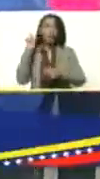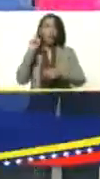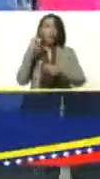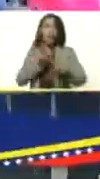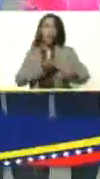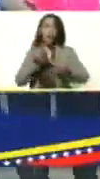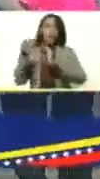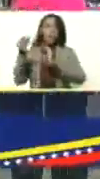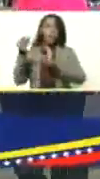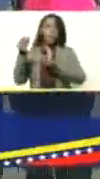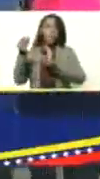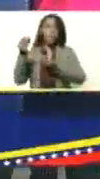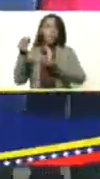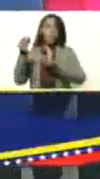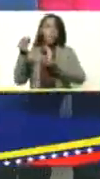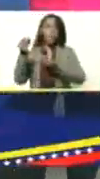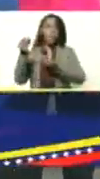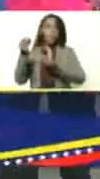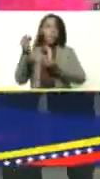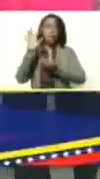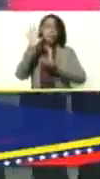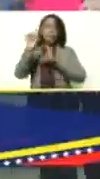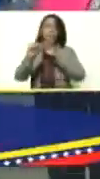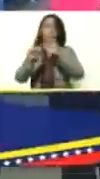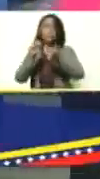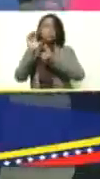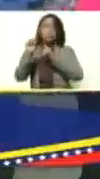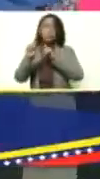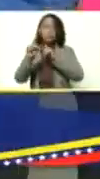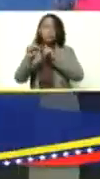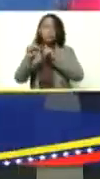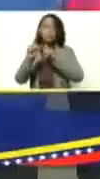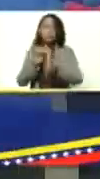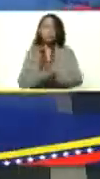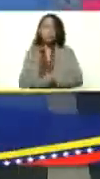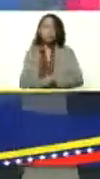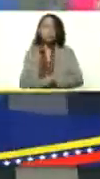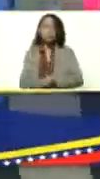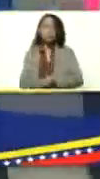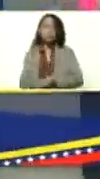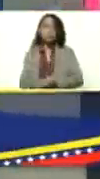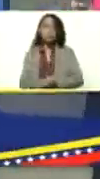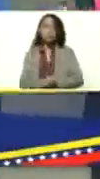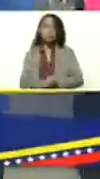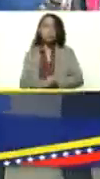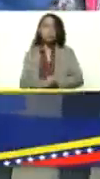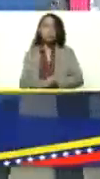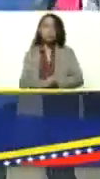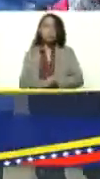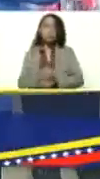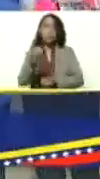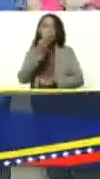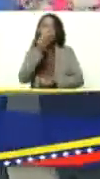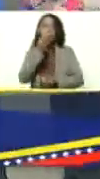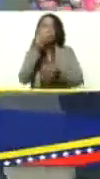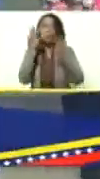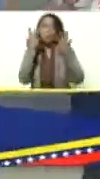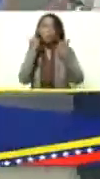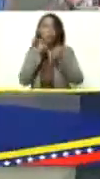el consumo per cápita de proteína animal